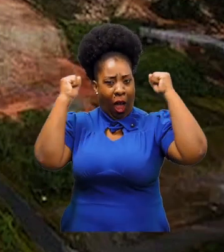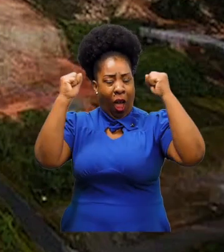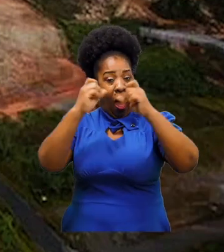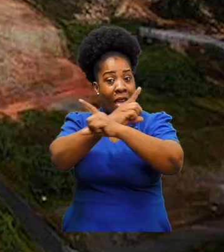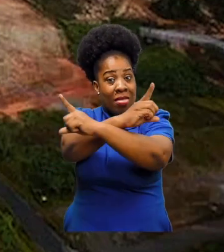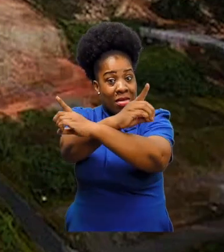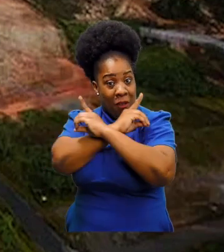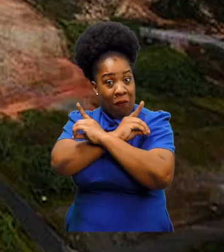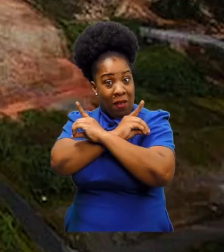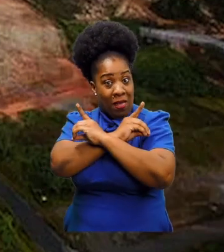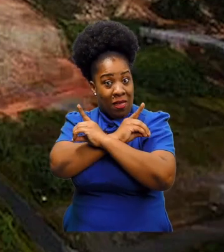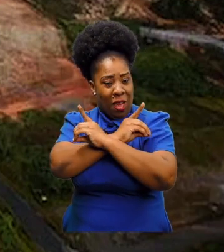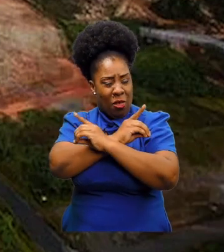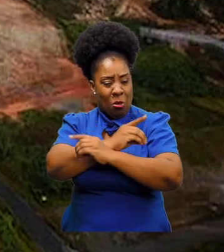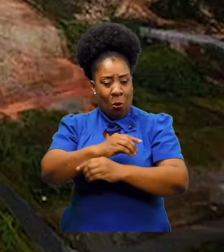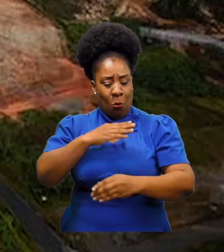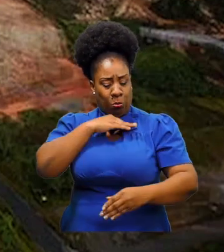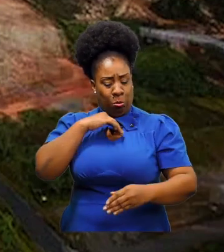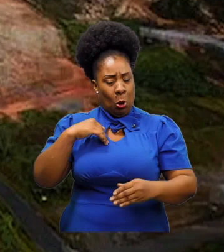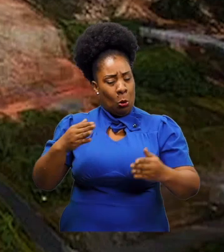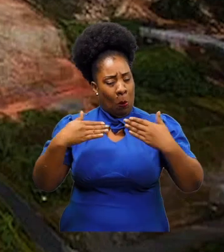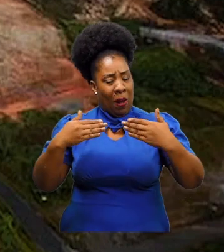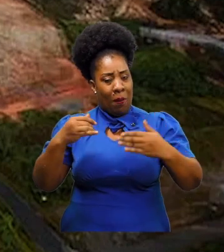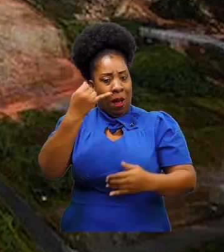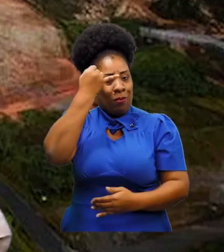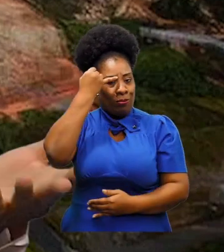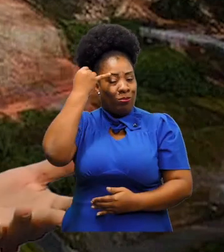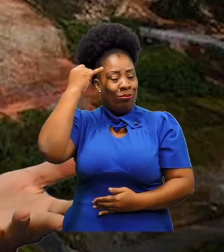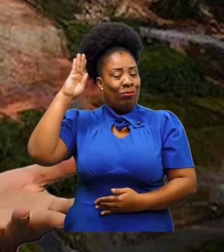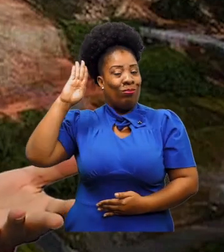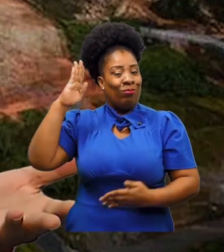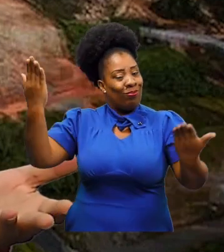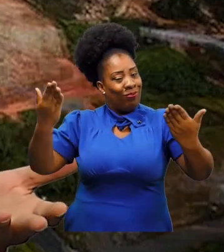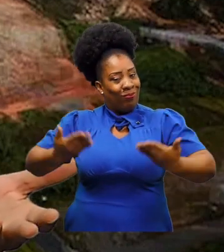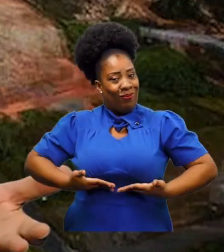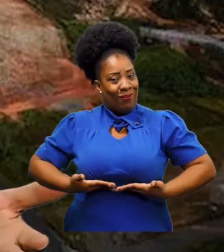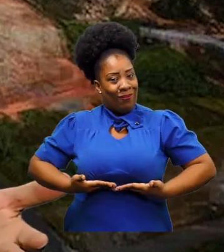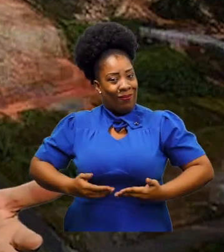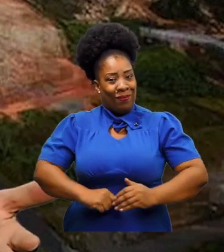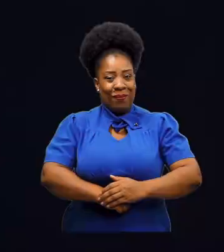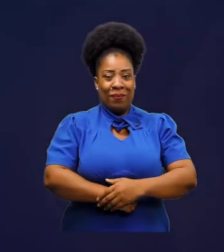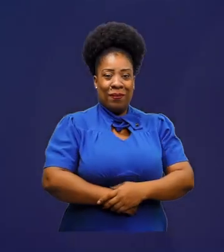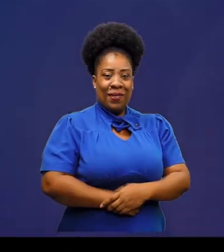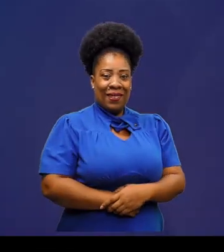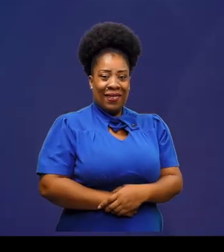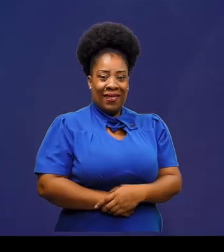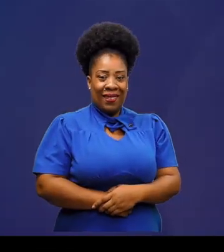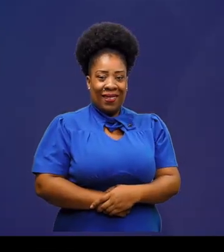nuestra patria contra el colonialismo minero. Soy Iván Blaser, bienvenidos.